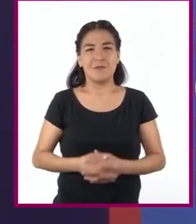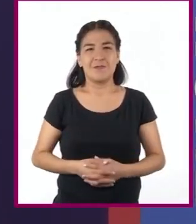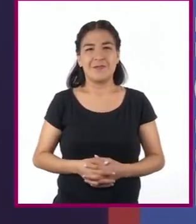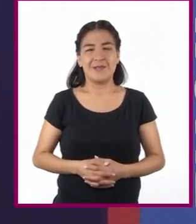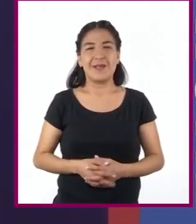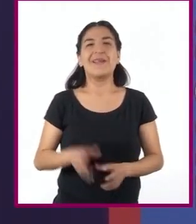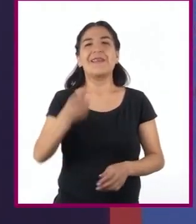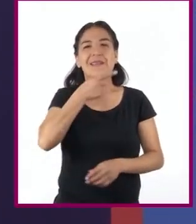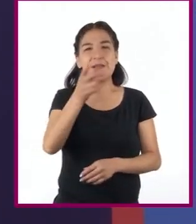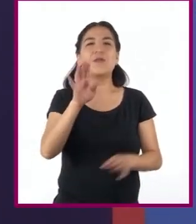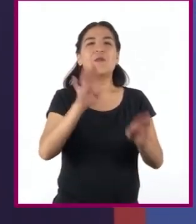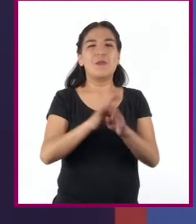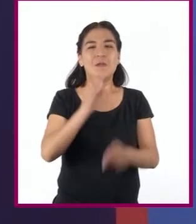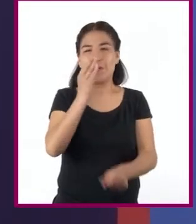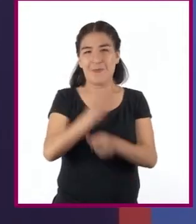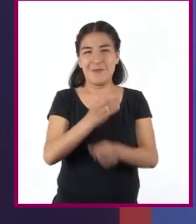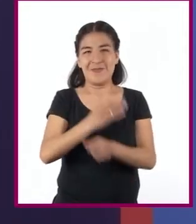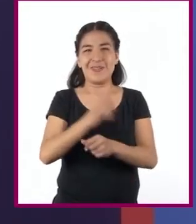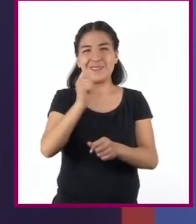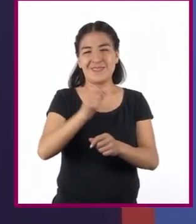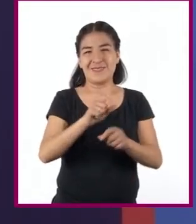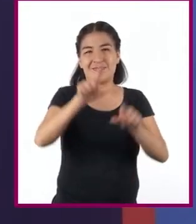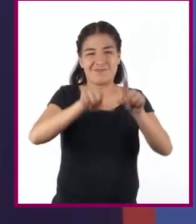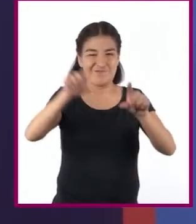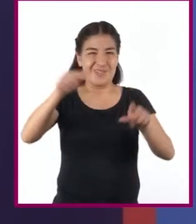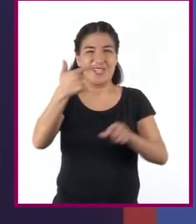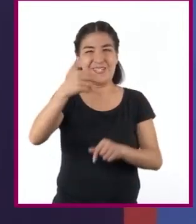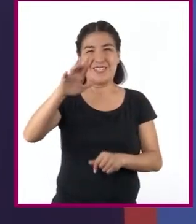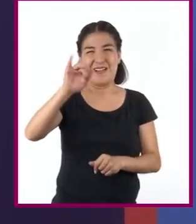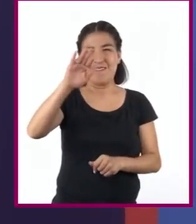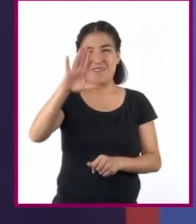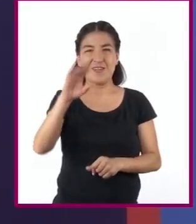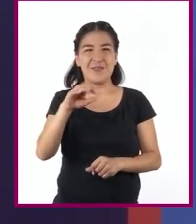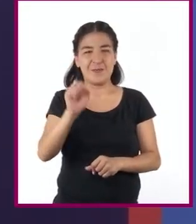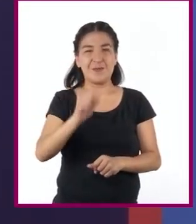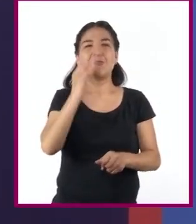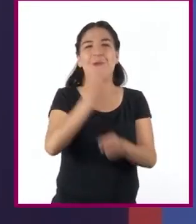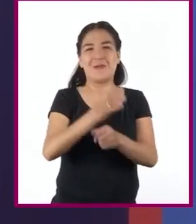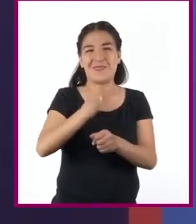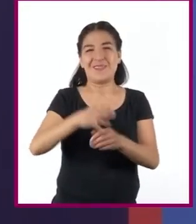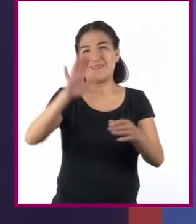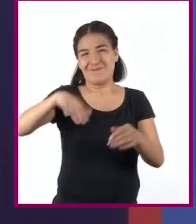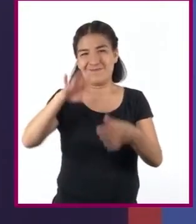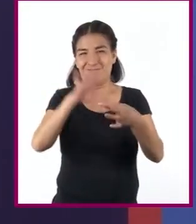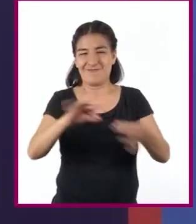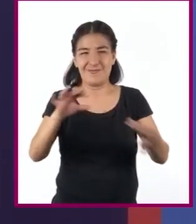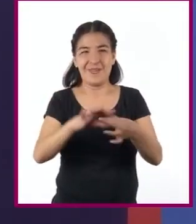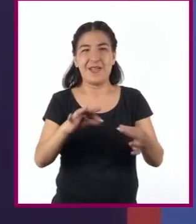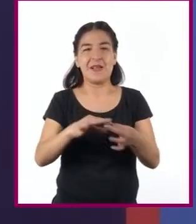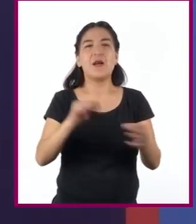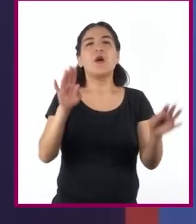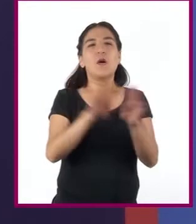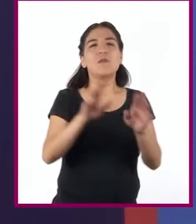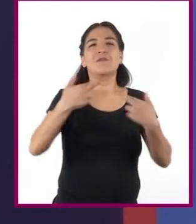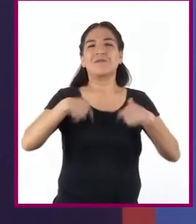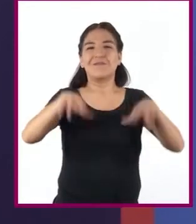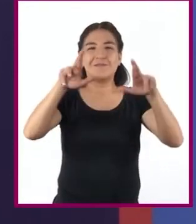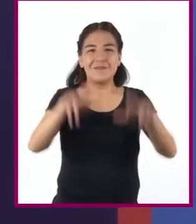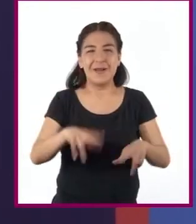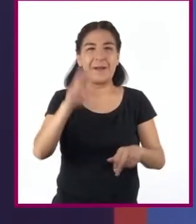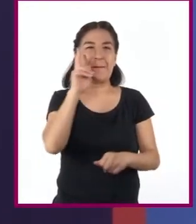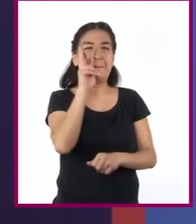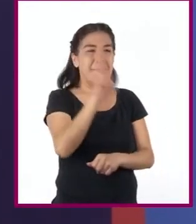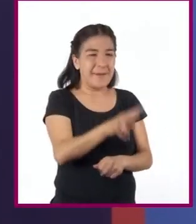Pasemos, entonces, a los gráficos que, como hemos estado mencionando, son una manera de representar